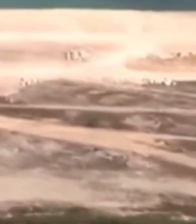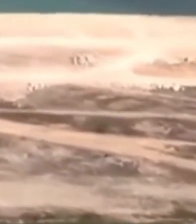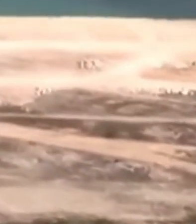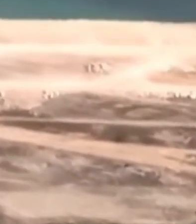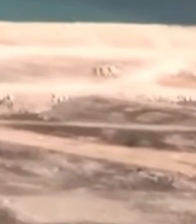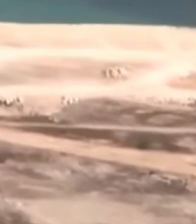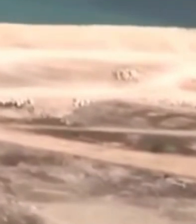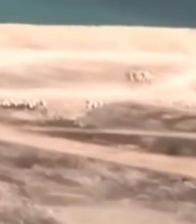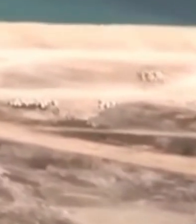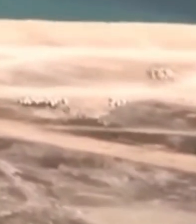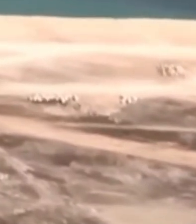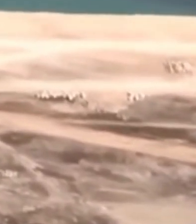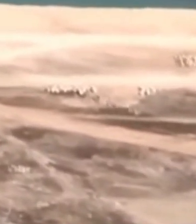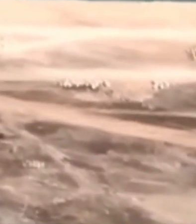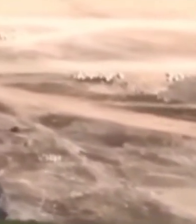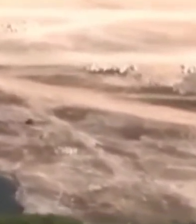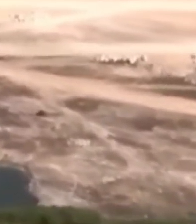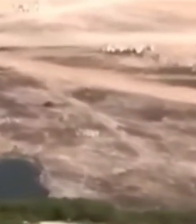miren como dejan